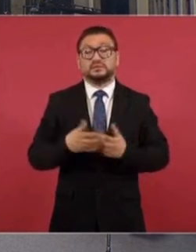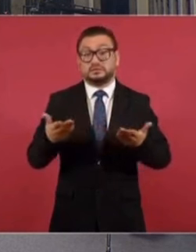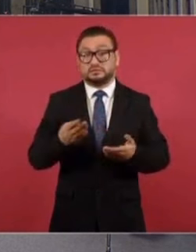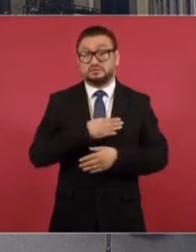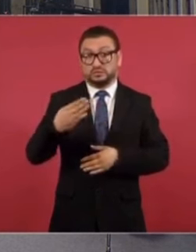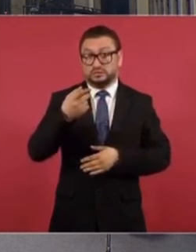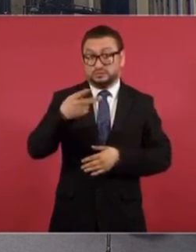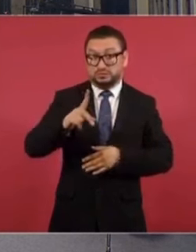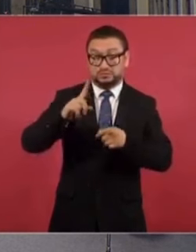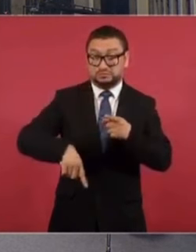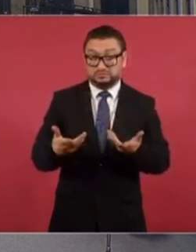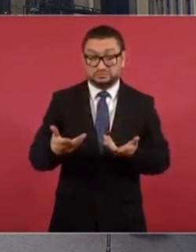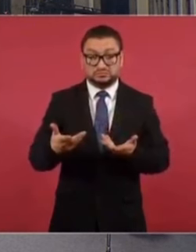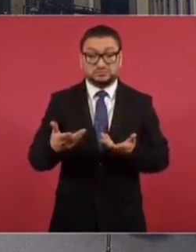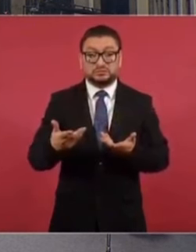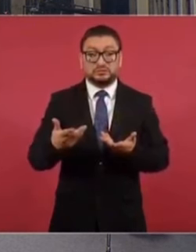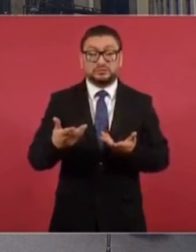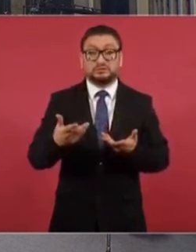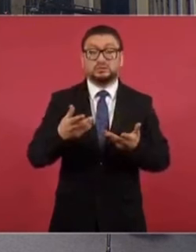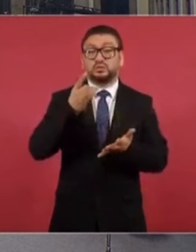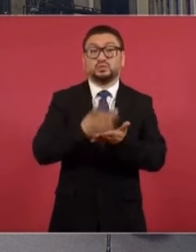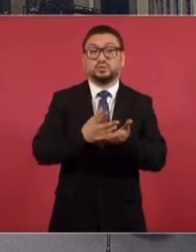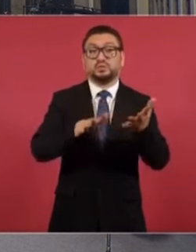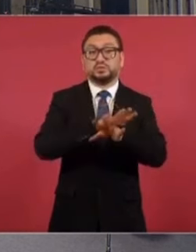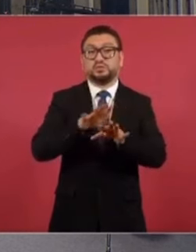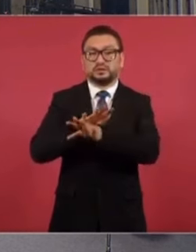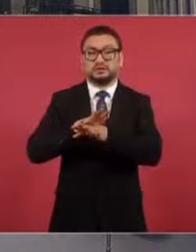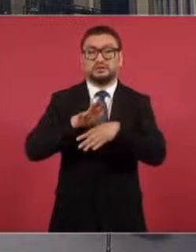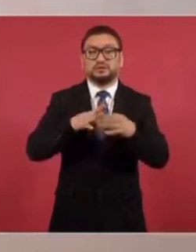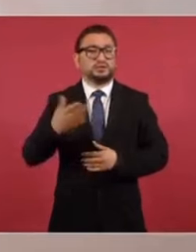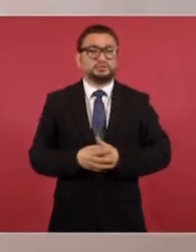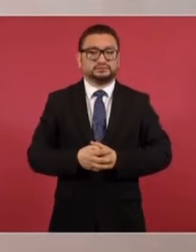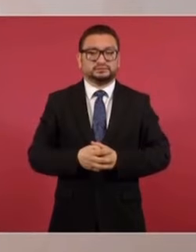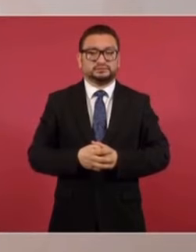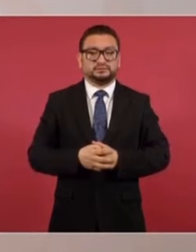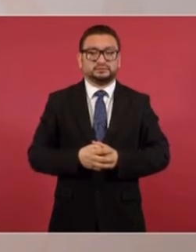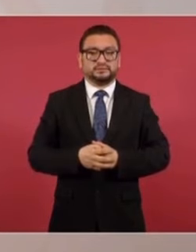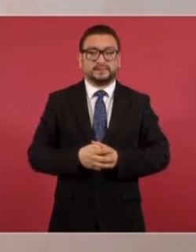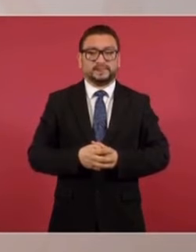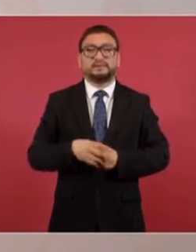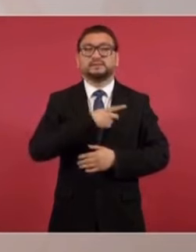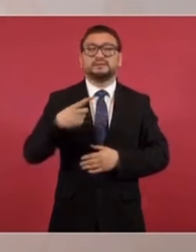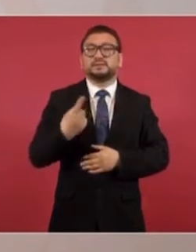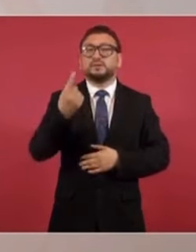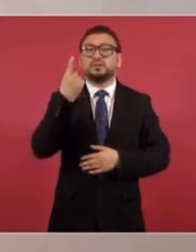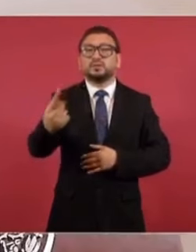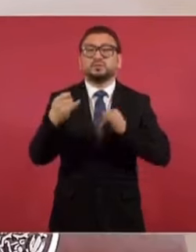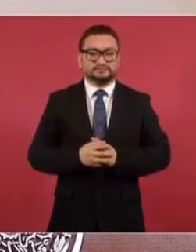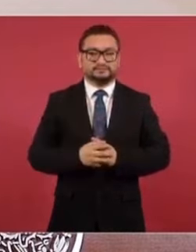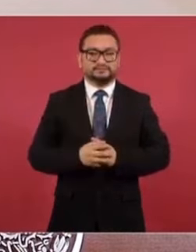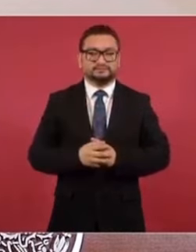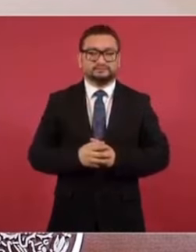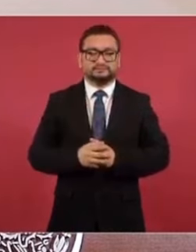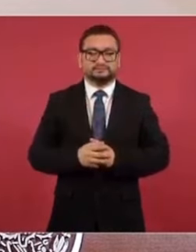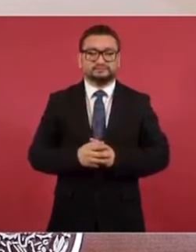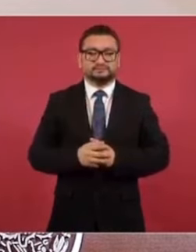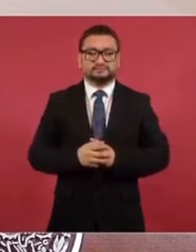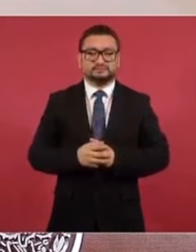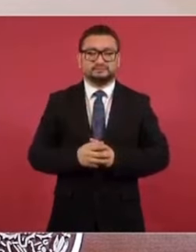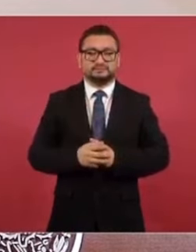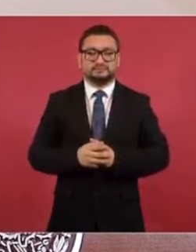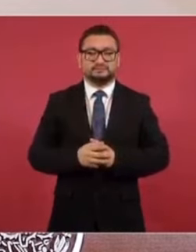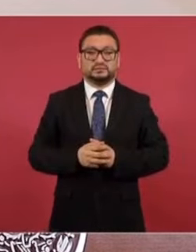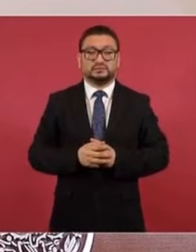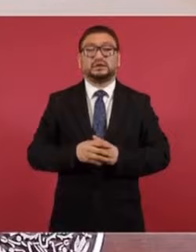Bueno, pero si no va a desaparecer, nada más se va a pasar, en este caso, a con agua. Tengamos un solo organismo. Vamos a ahorrar. No vamos,